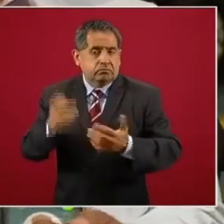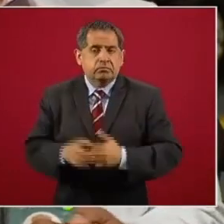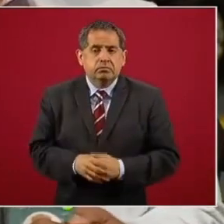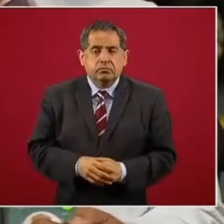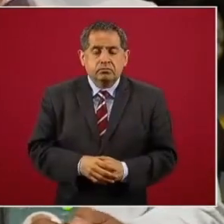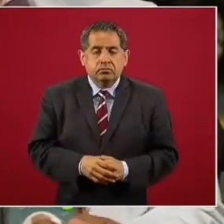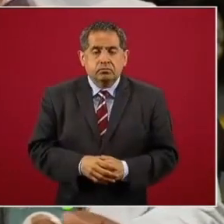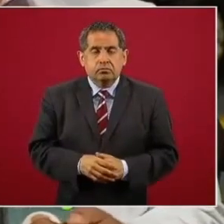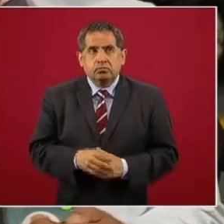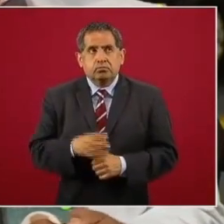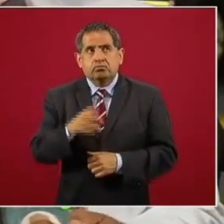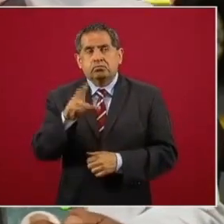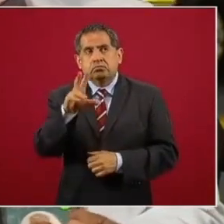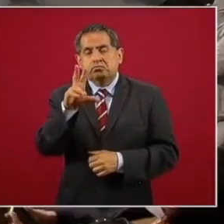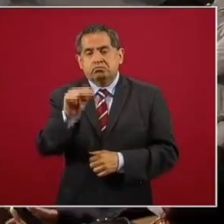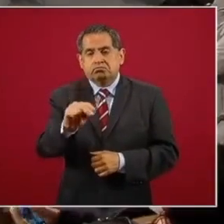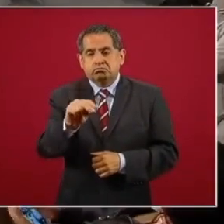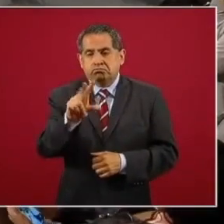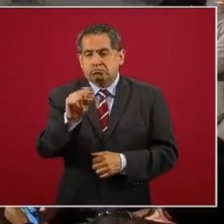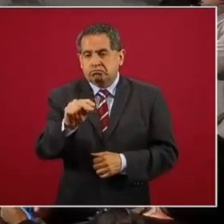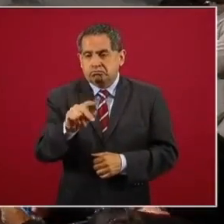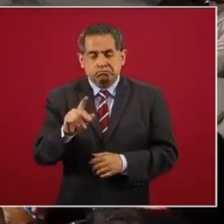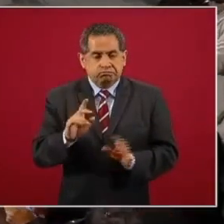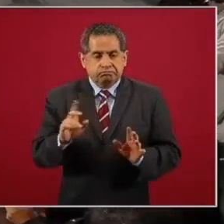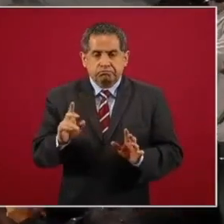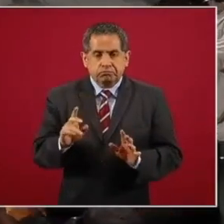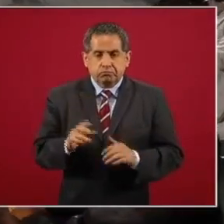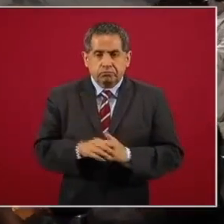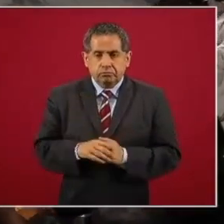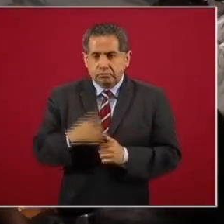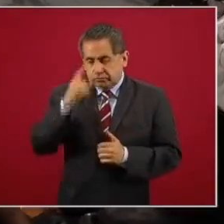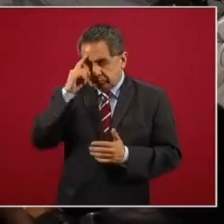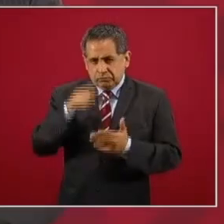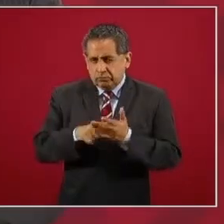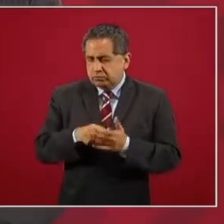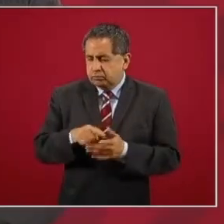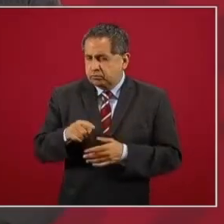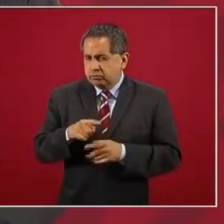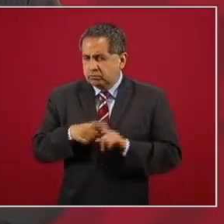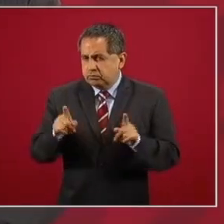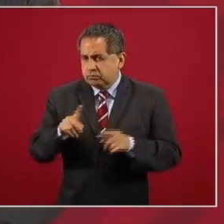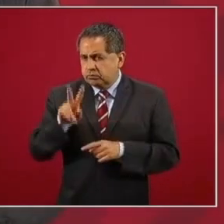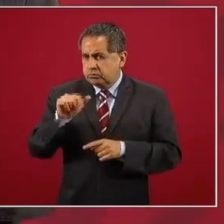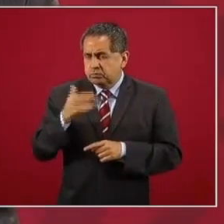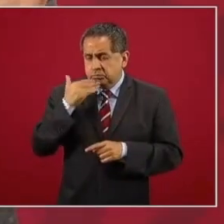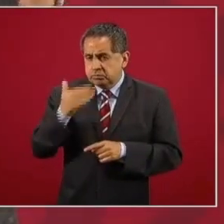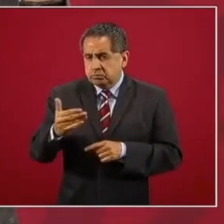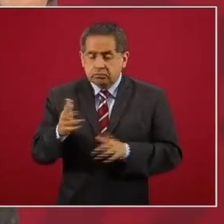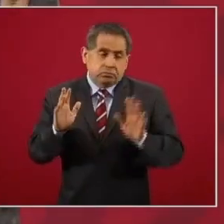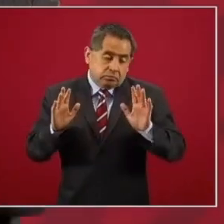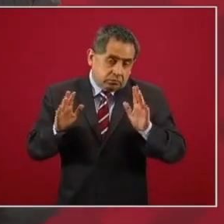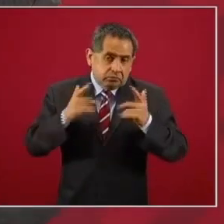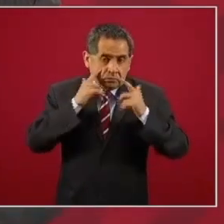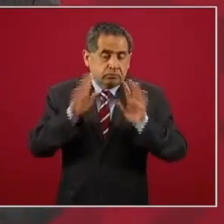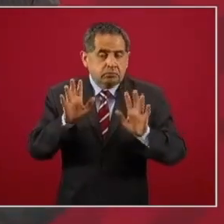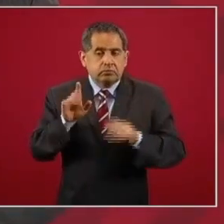No, yo creo que vamos bien, desde luego